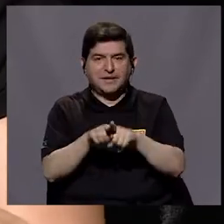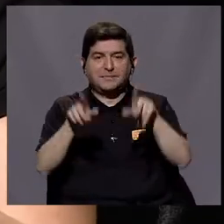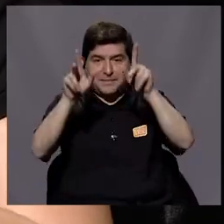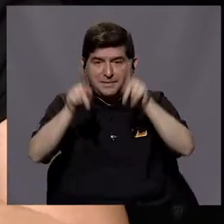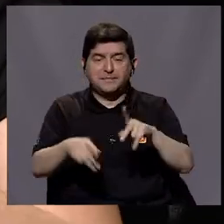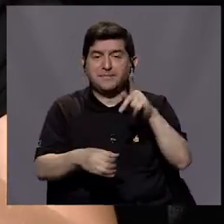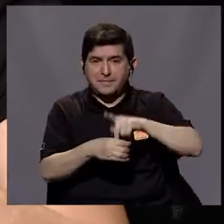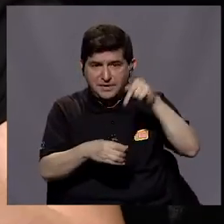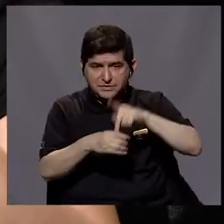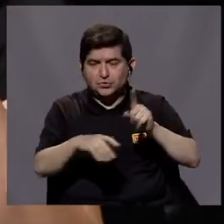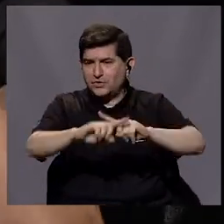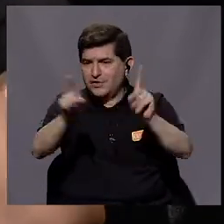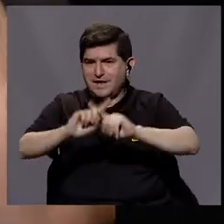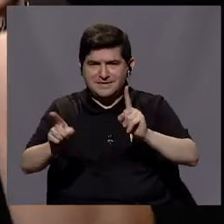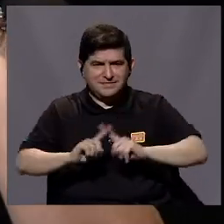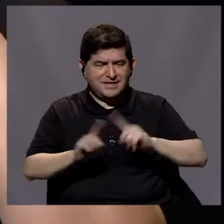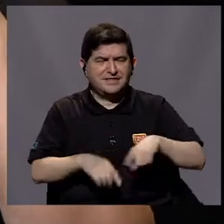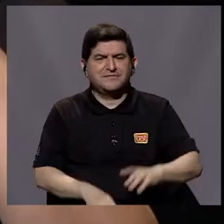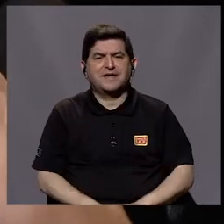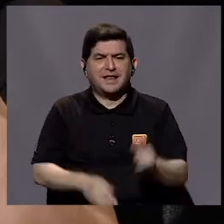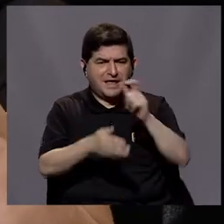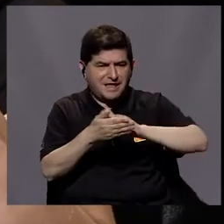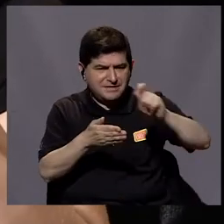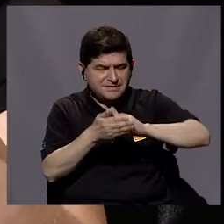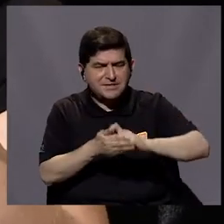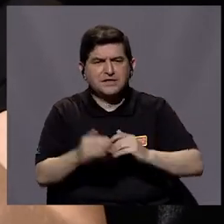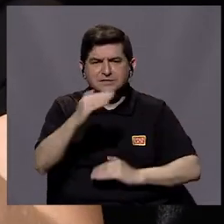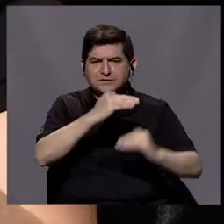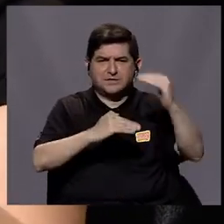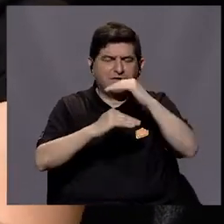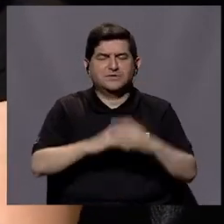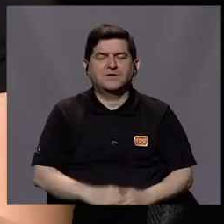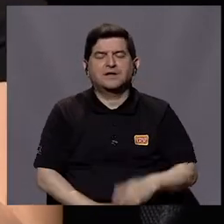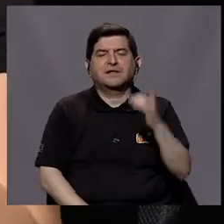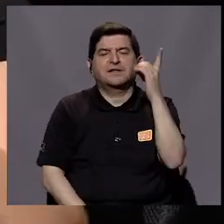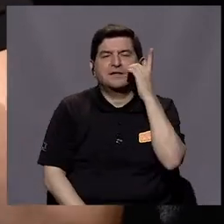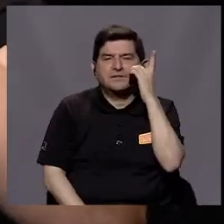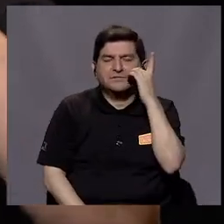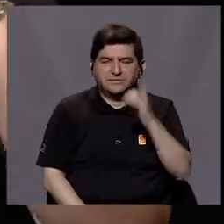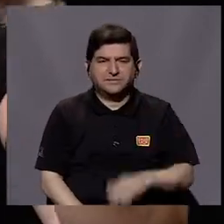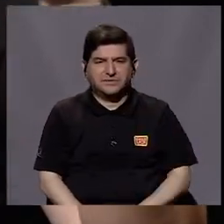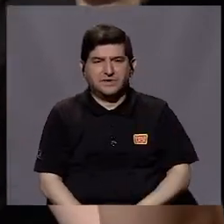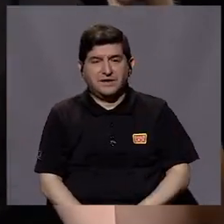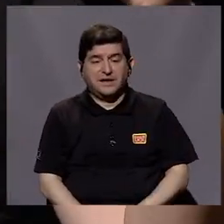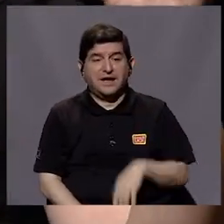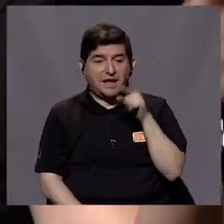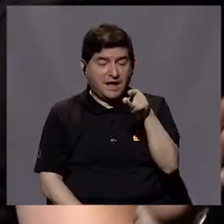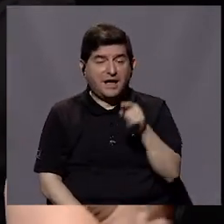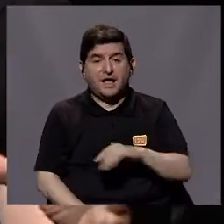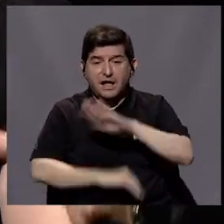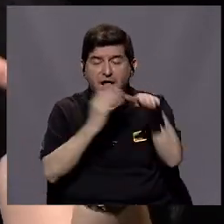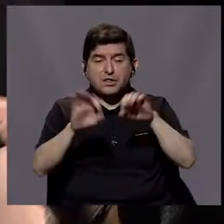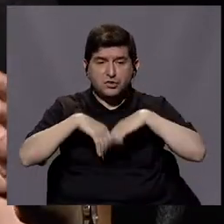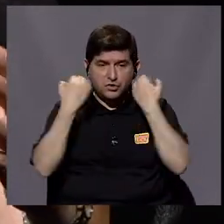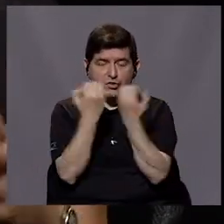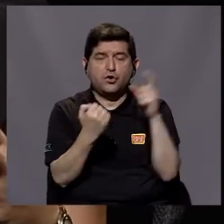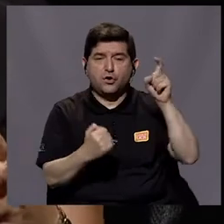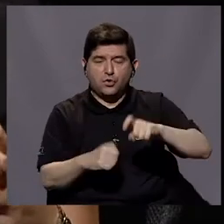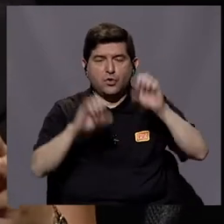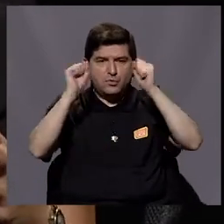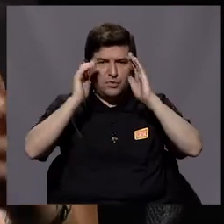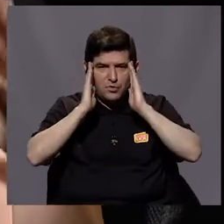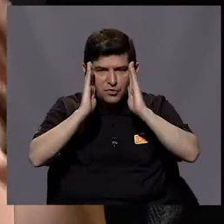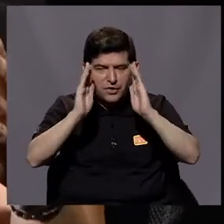Tenemos personas participantes de muy diferentes escuelas y facultades. Entonces, de la facultad de odontología, hemos hecho el traslado de todo el equipo